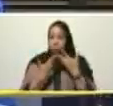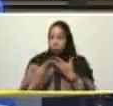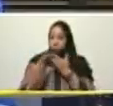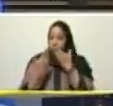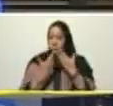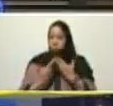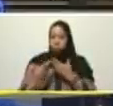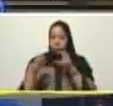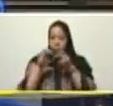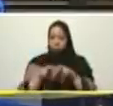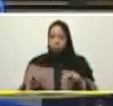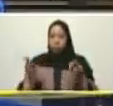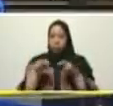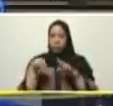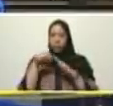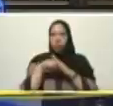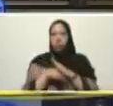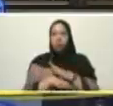petro reivindicar